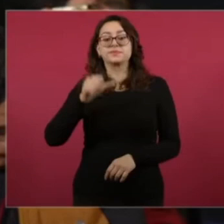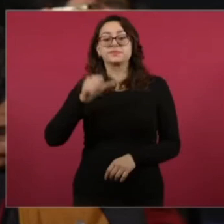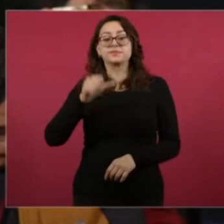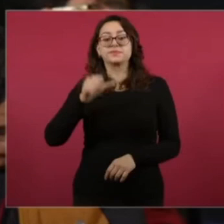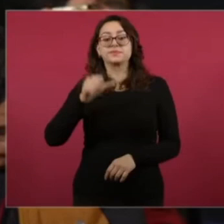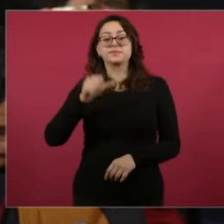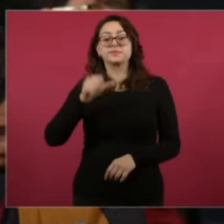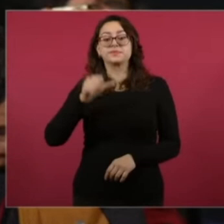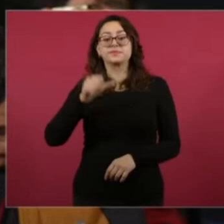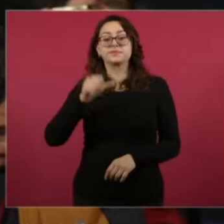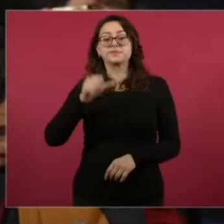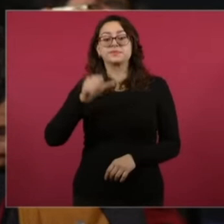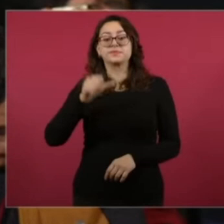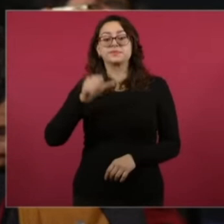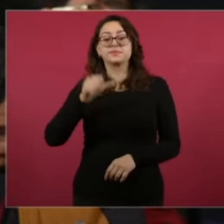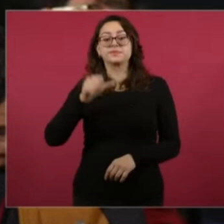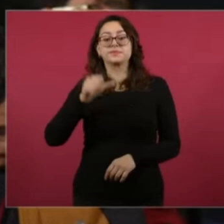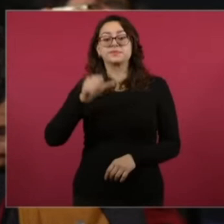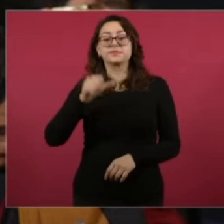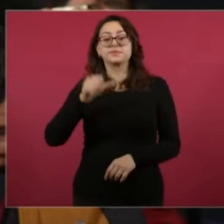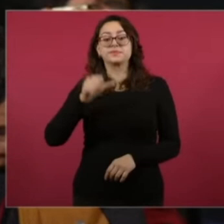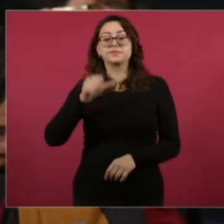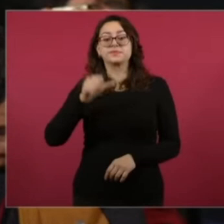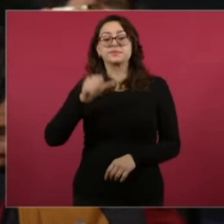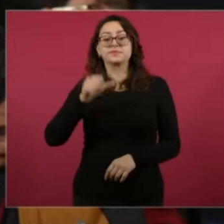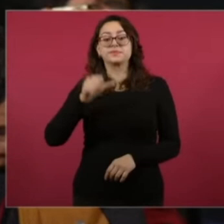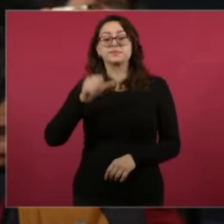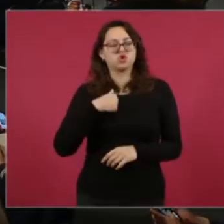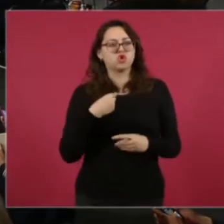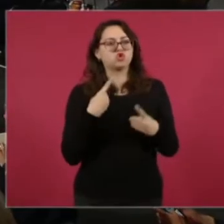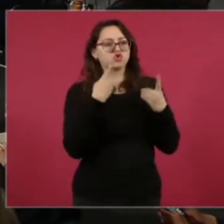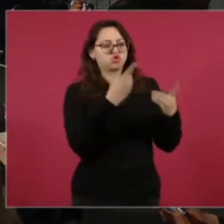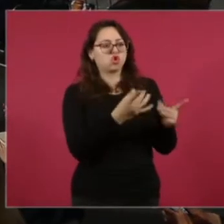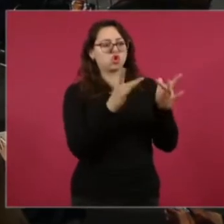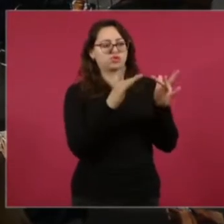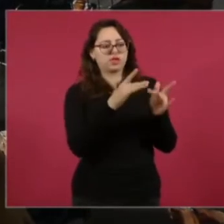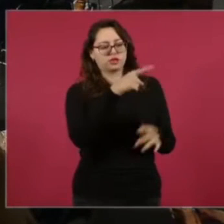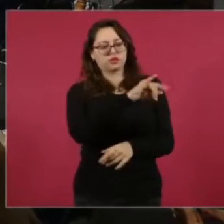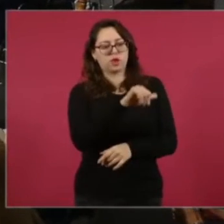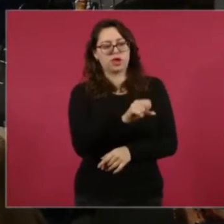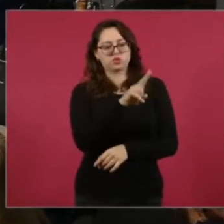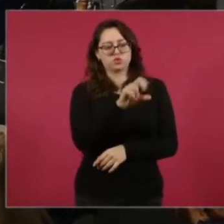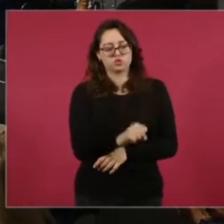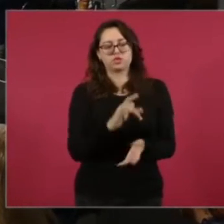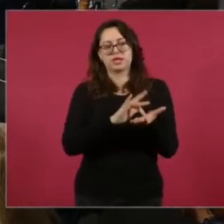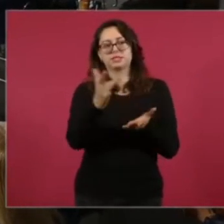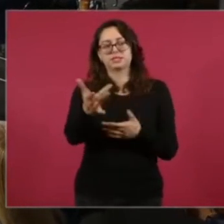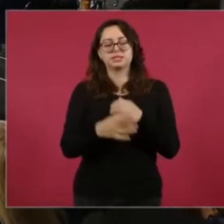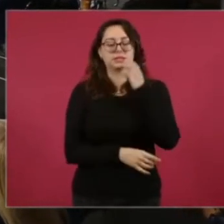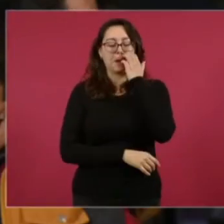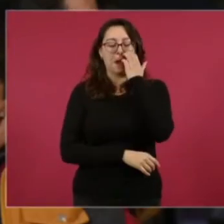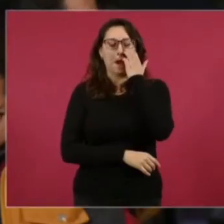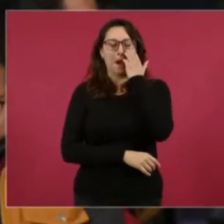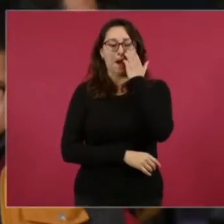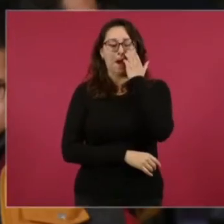informó el presidente López Obrador al pueblo de México. En otro tema, señor presidente, los